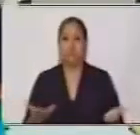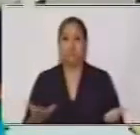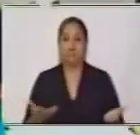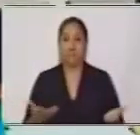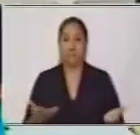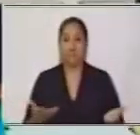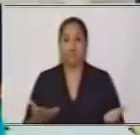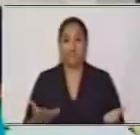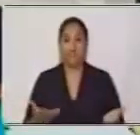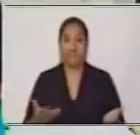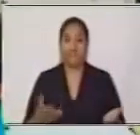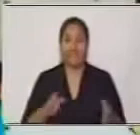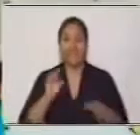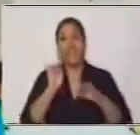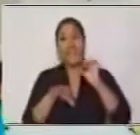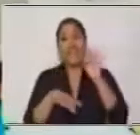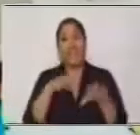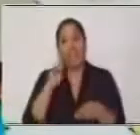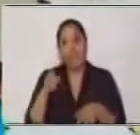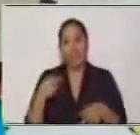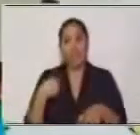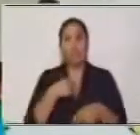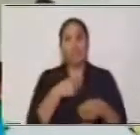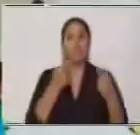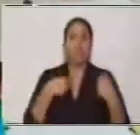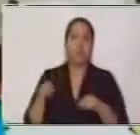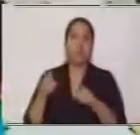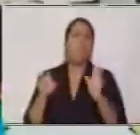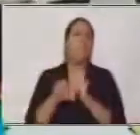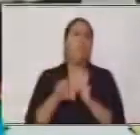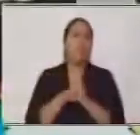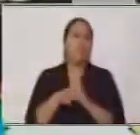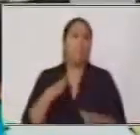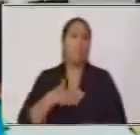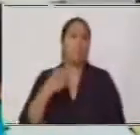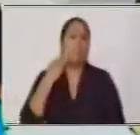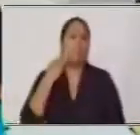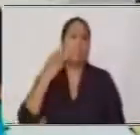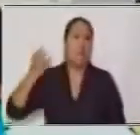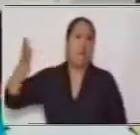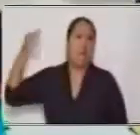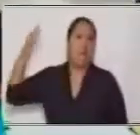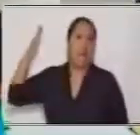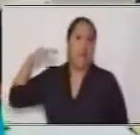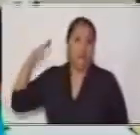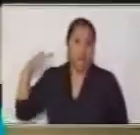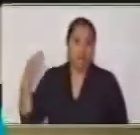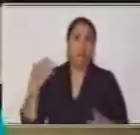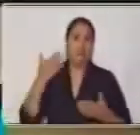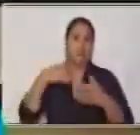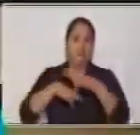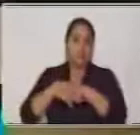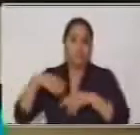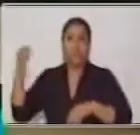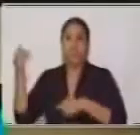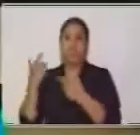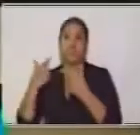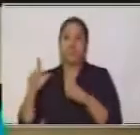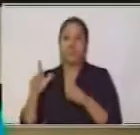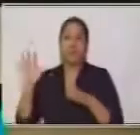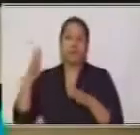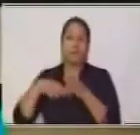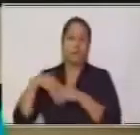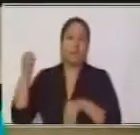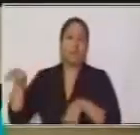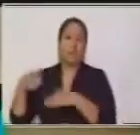a veces hemos ido, por ejemplo, mamá, antes cuando podíamos salir libremente a la calle, mamá nos enviaba a la tienda y nos